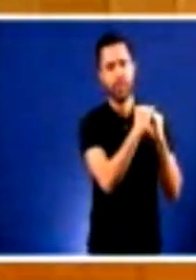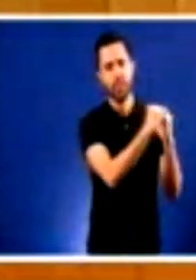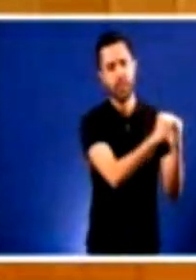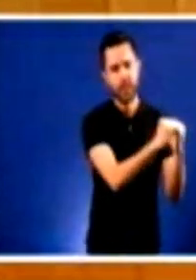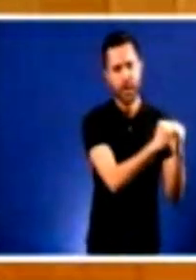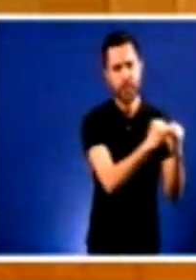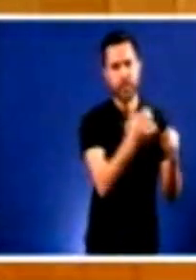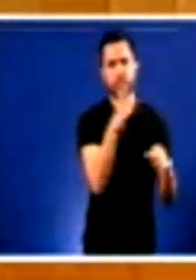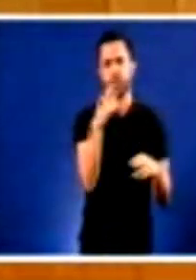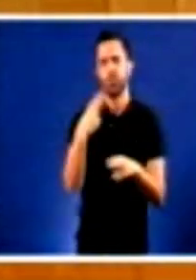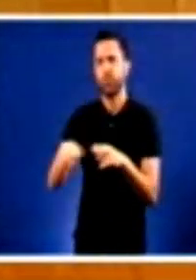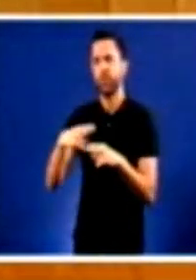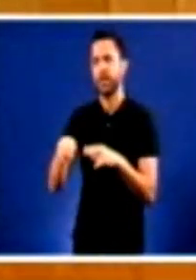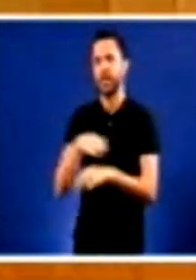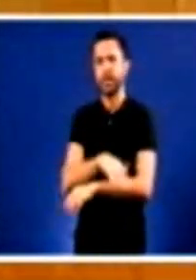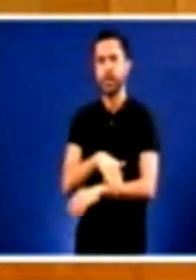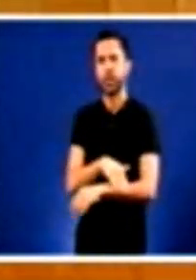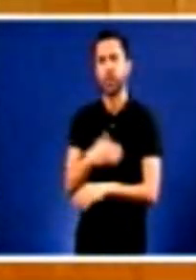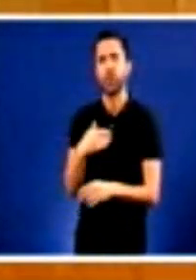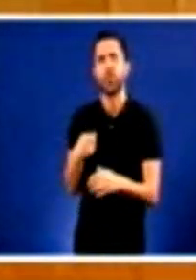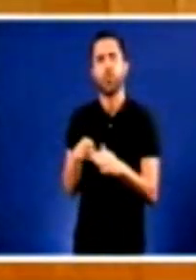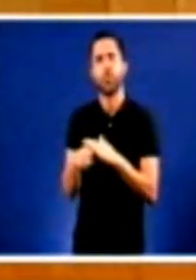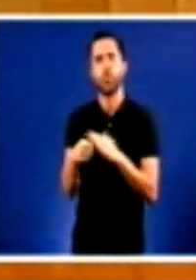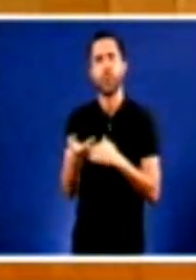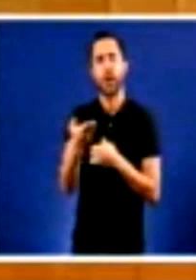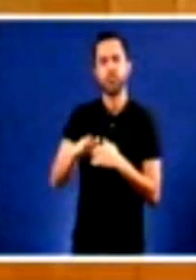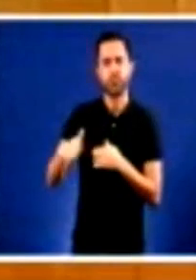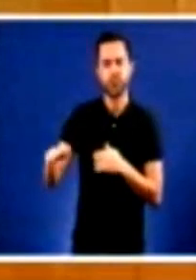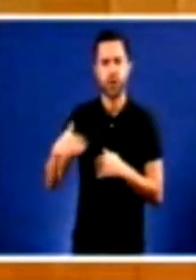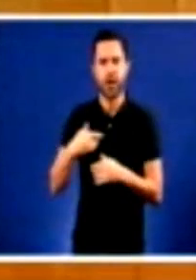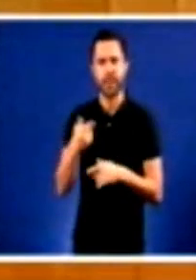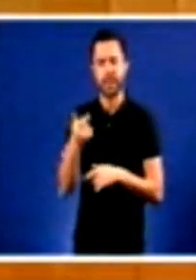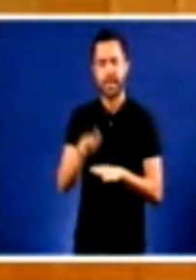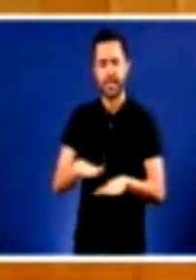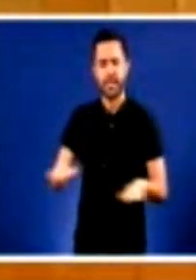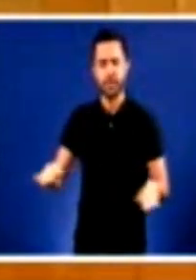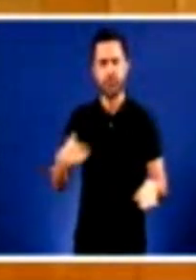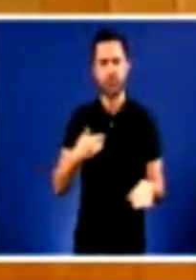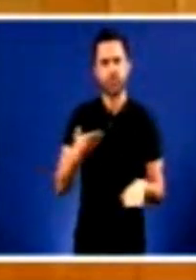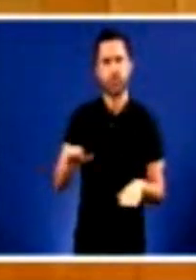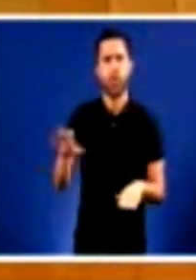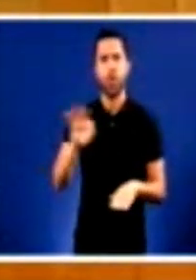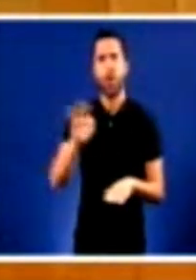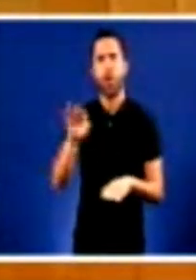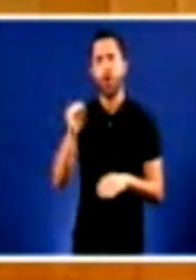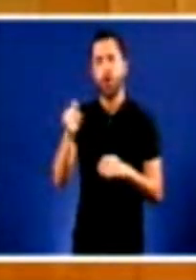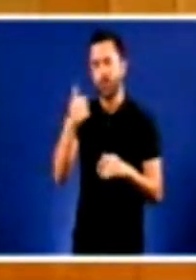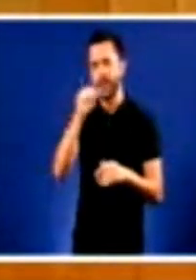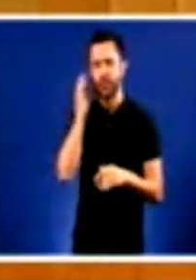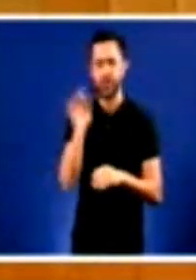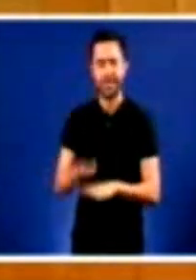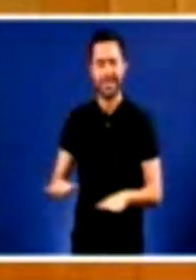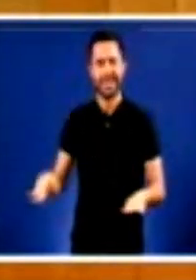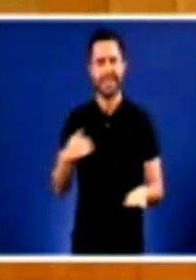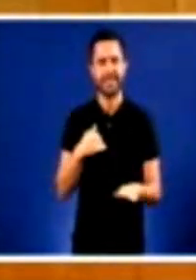políticas do goberno provoquen mortes de nenos e nenas, ou que nenos e nenas queden con secuelas que